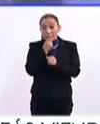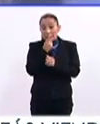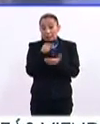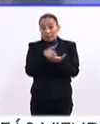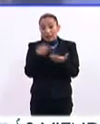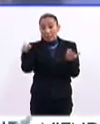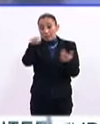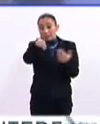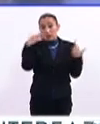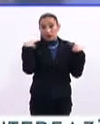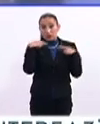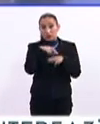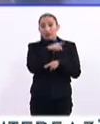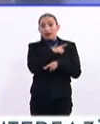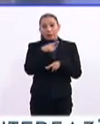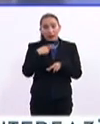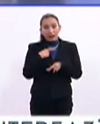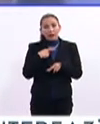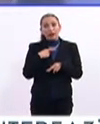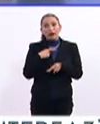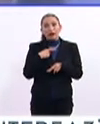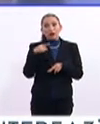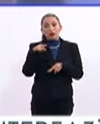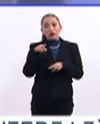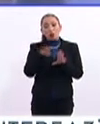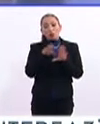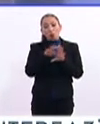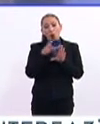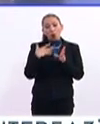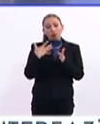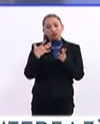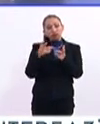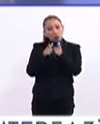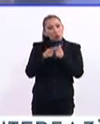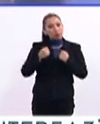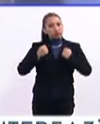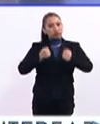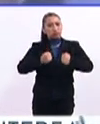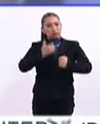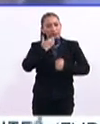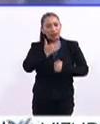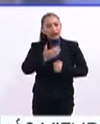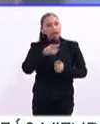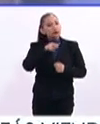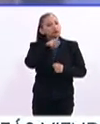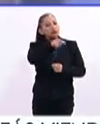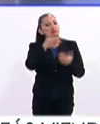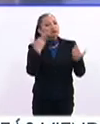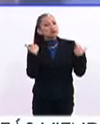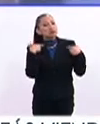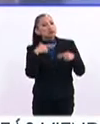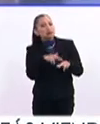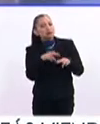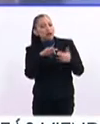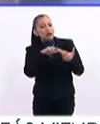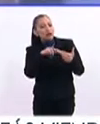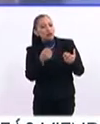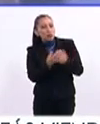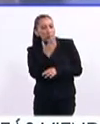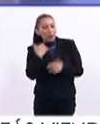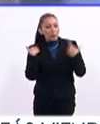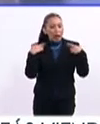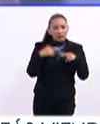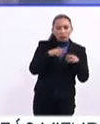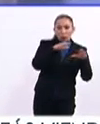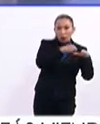donde el magisterio debe también de generar una importante fuerza. ¿Cómo debe de irse actualizando esta relación entre el